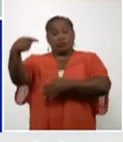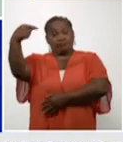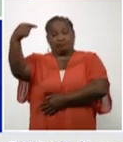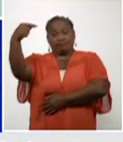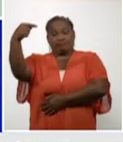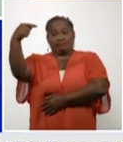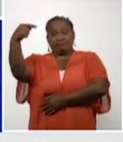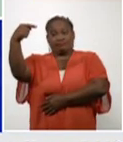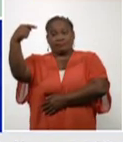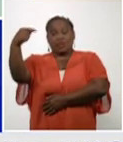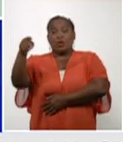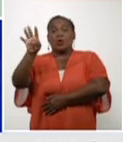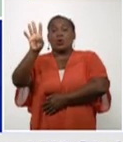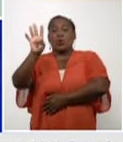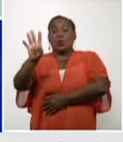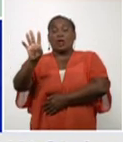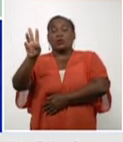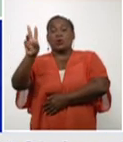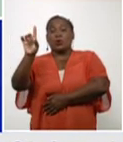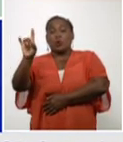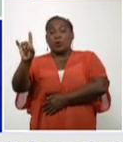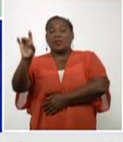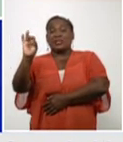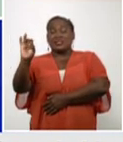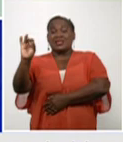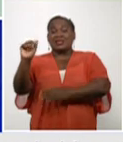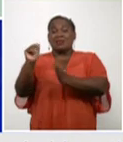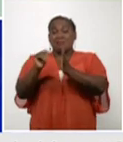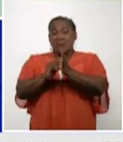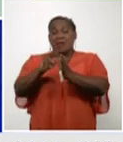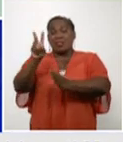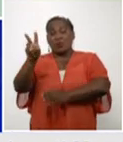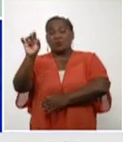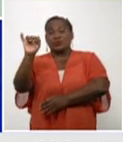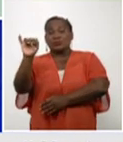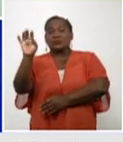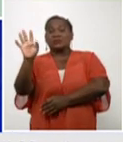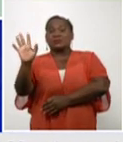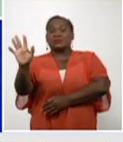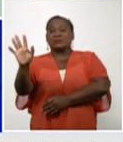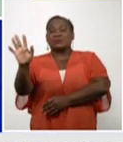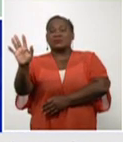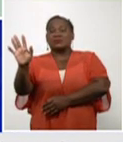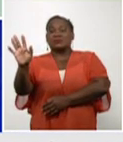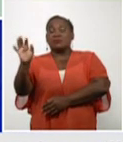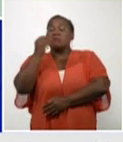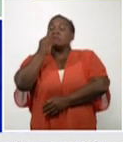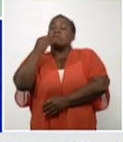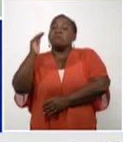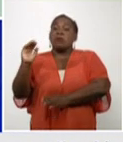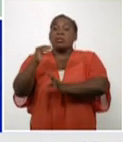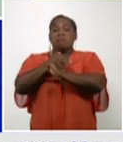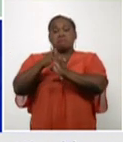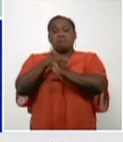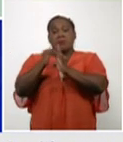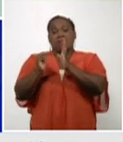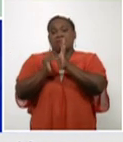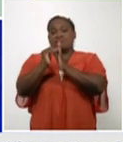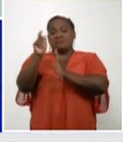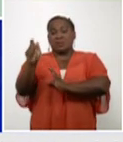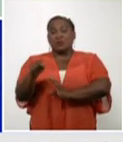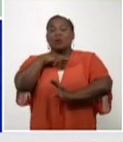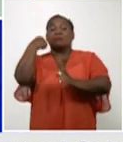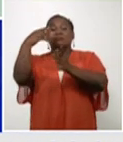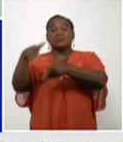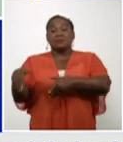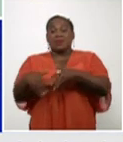497.265. Puede que llegue al medio millón de personas fallecidas en este país,